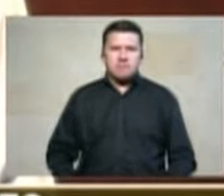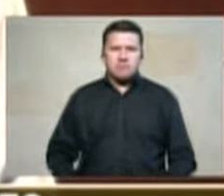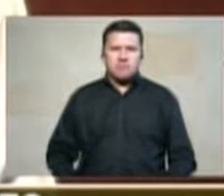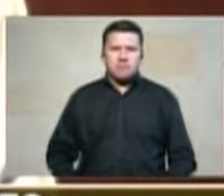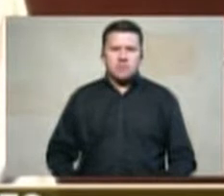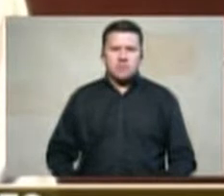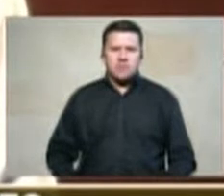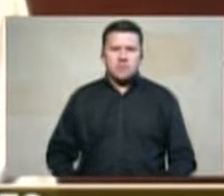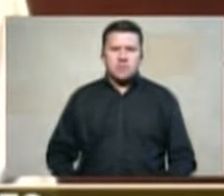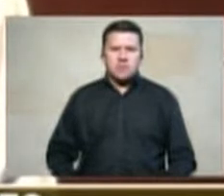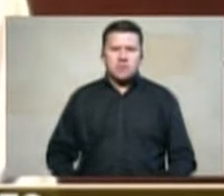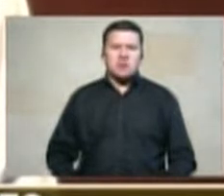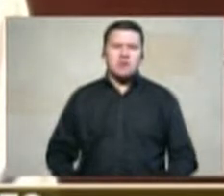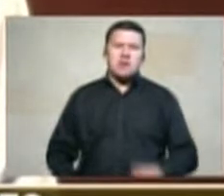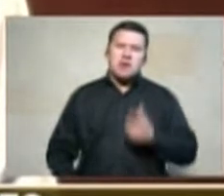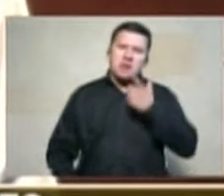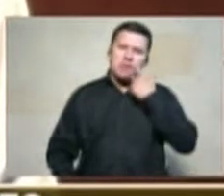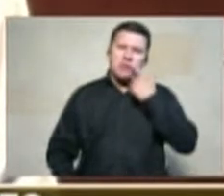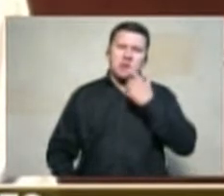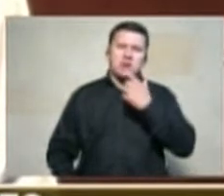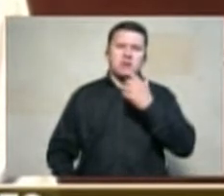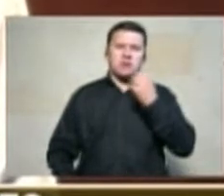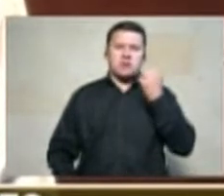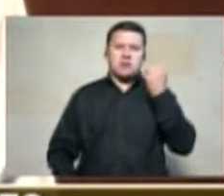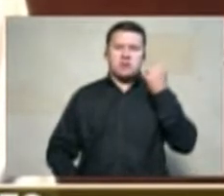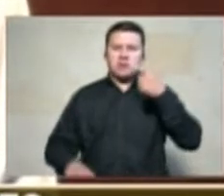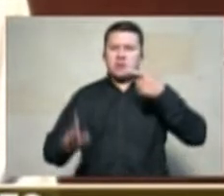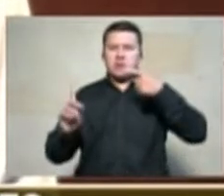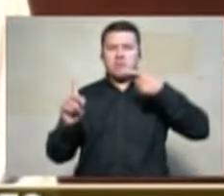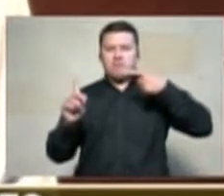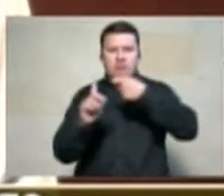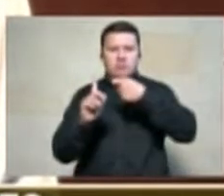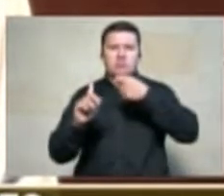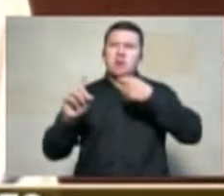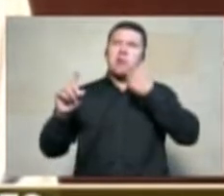y nos agarrábamos de mi papá para que la FARC no lo mataran y lo asesinaron